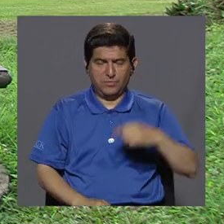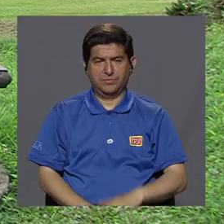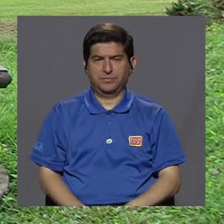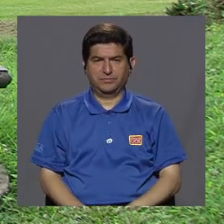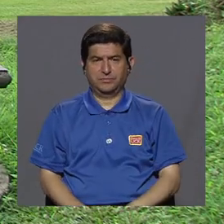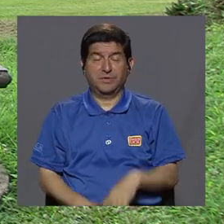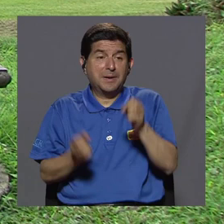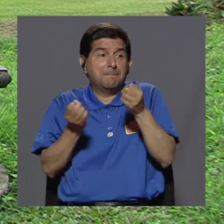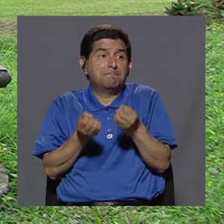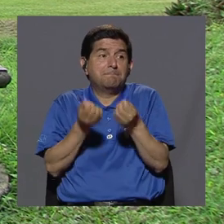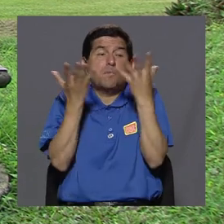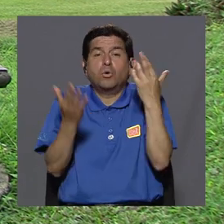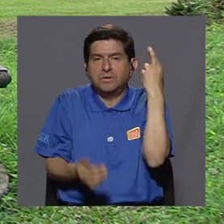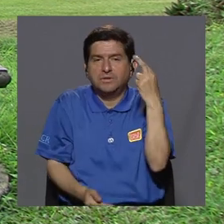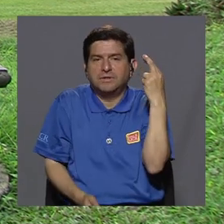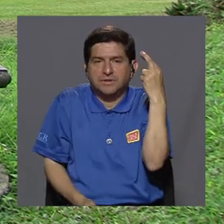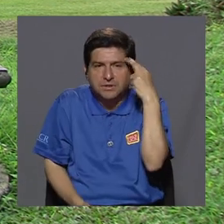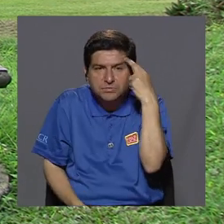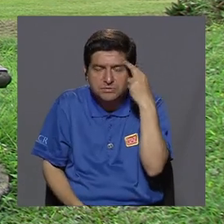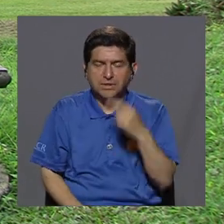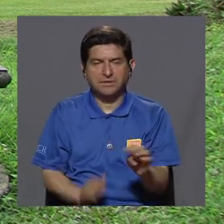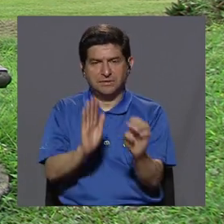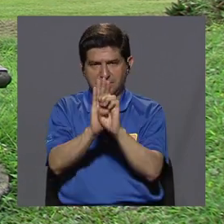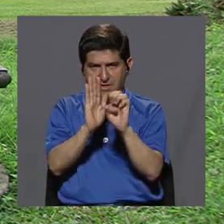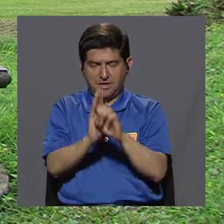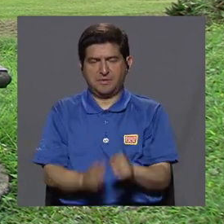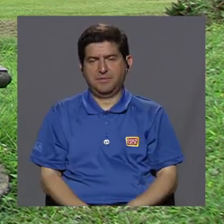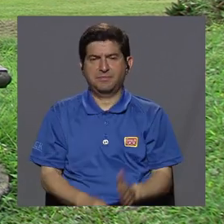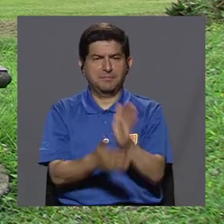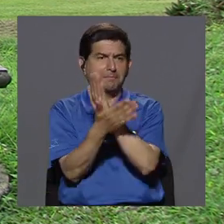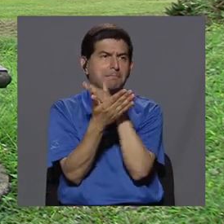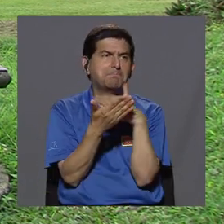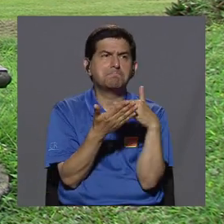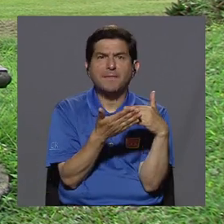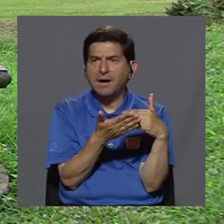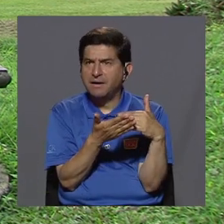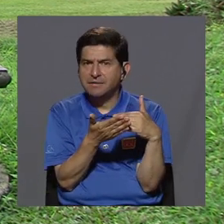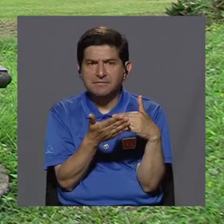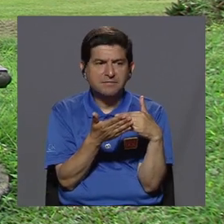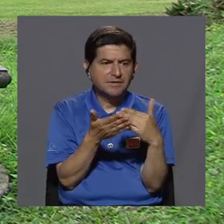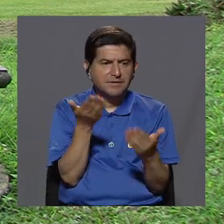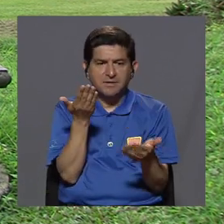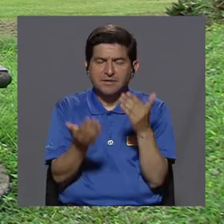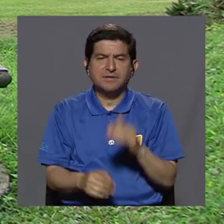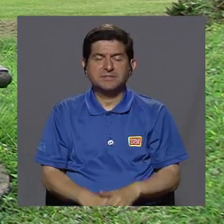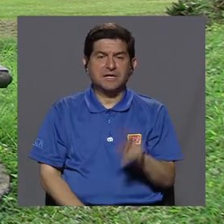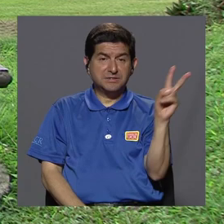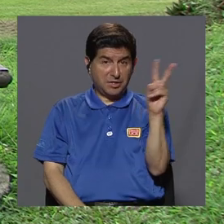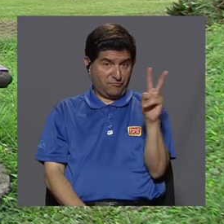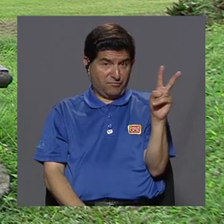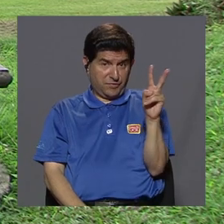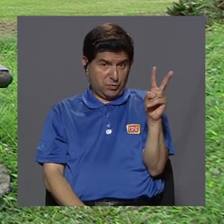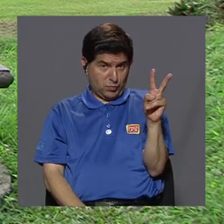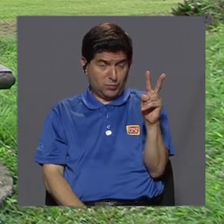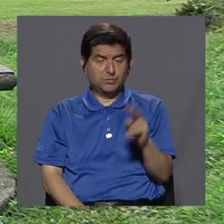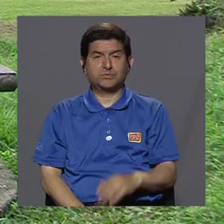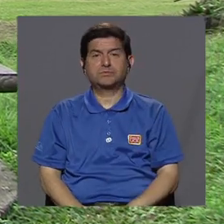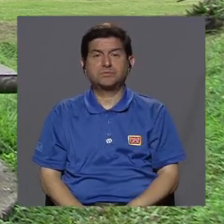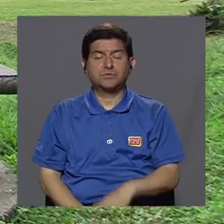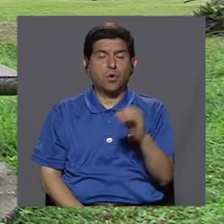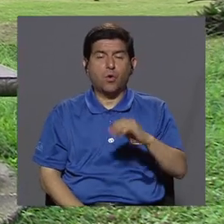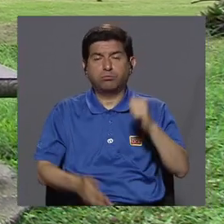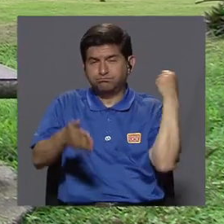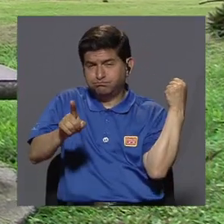multicausales, ¿verdad? Por ejemplo, desde la parte, por ejemplo, por virus, por ejemplo, por